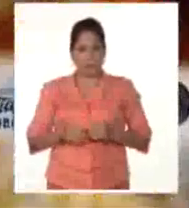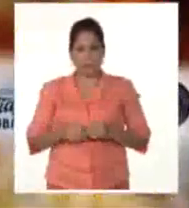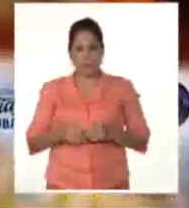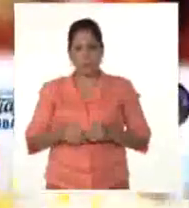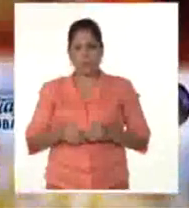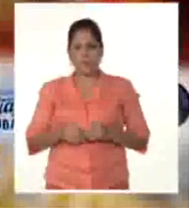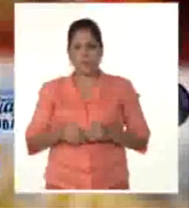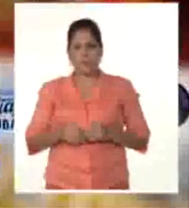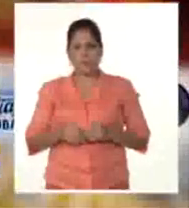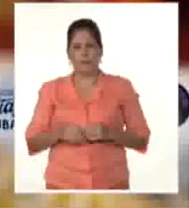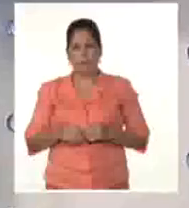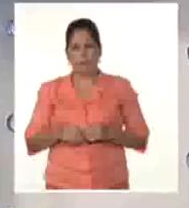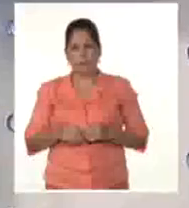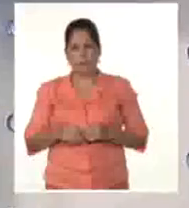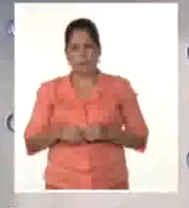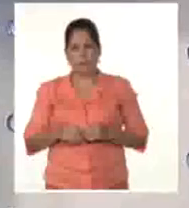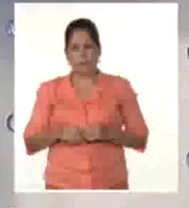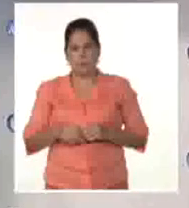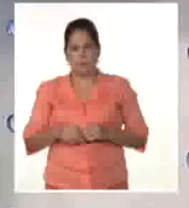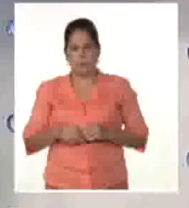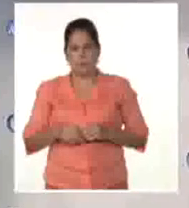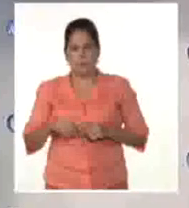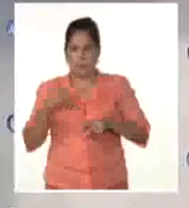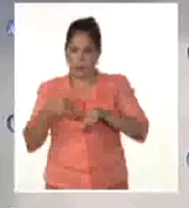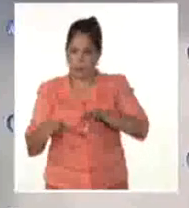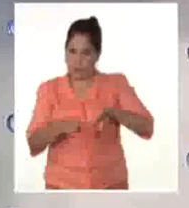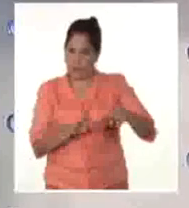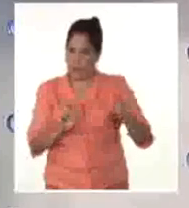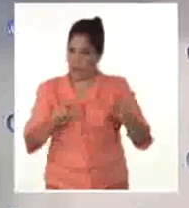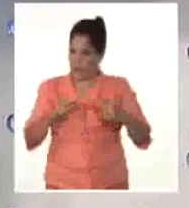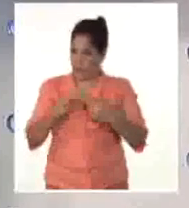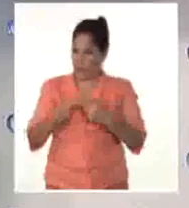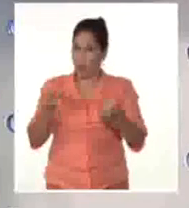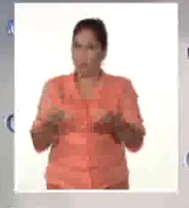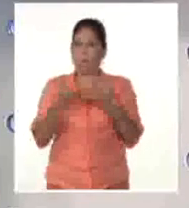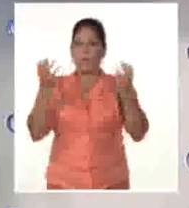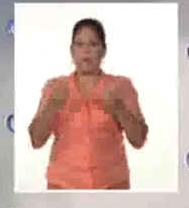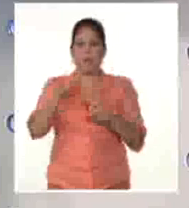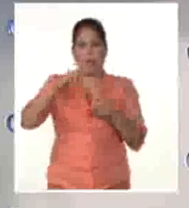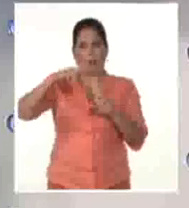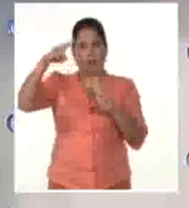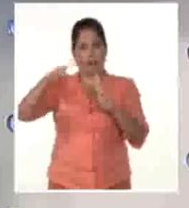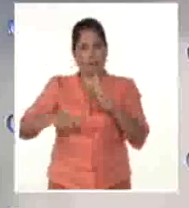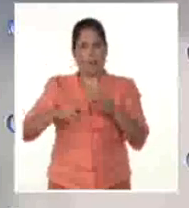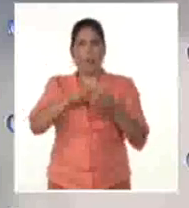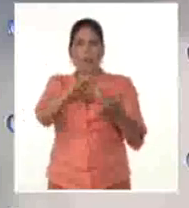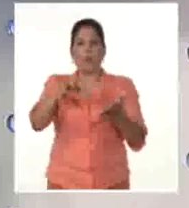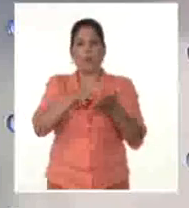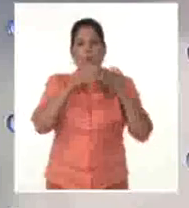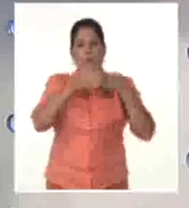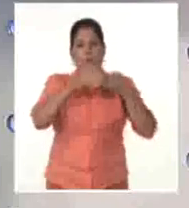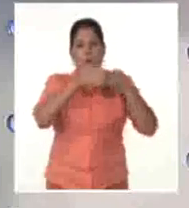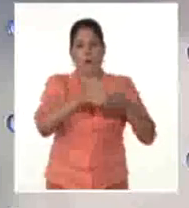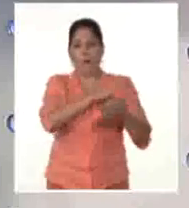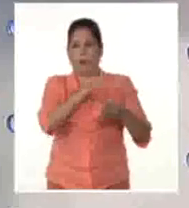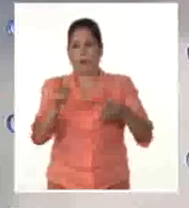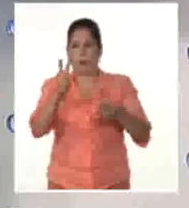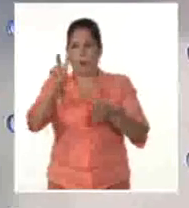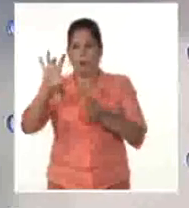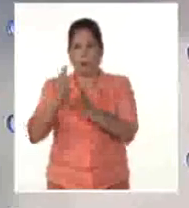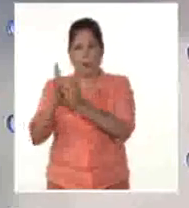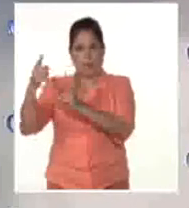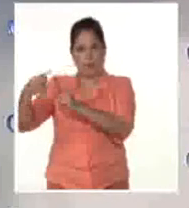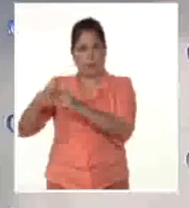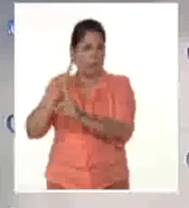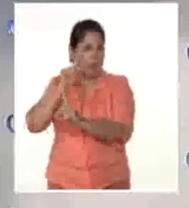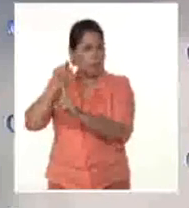de la Televisión Cubana. El evento Primavera Teatral tiene lugar en Granma hasta el 27 de mayo. El certamen tiene